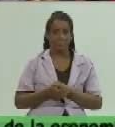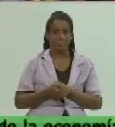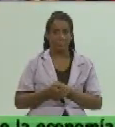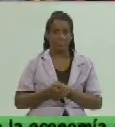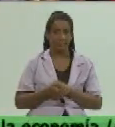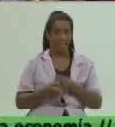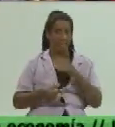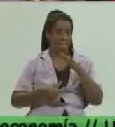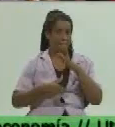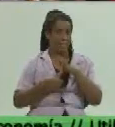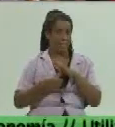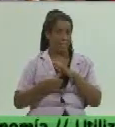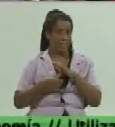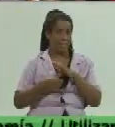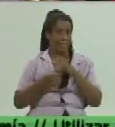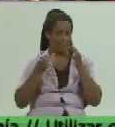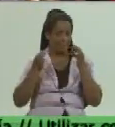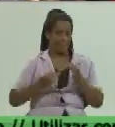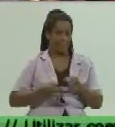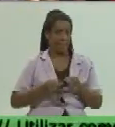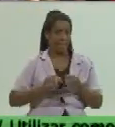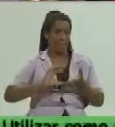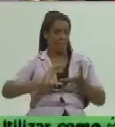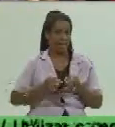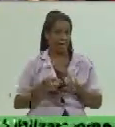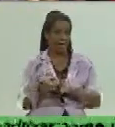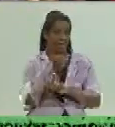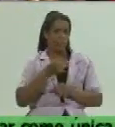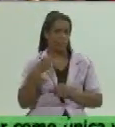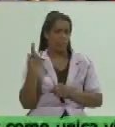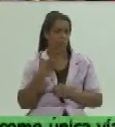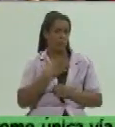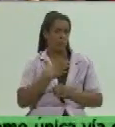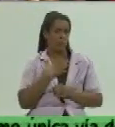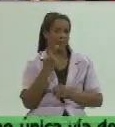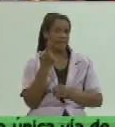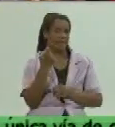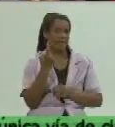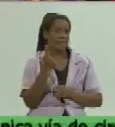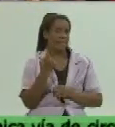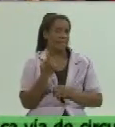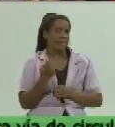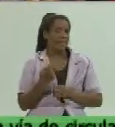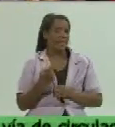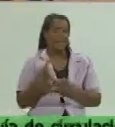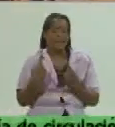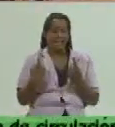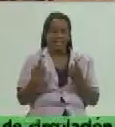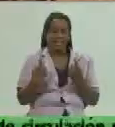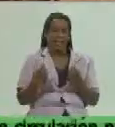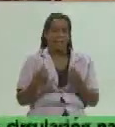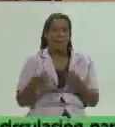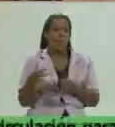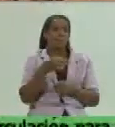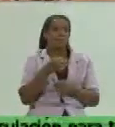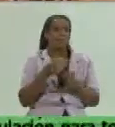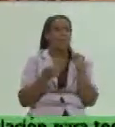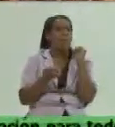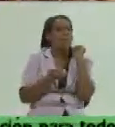modelo de municipio que nosotros necesitamos y necesitamos un municipio fuerte fuerte